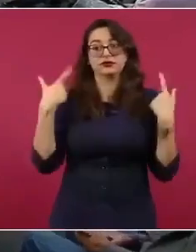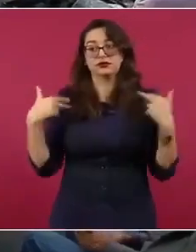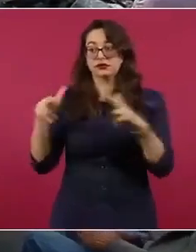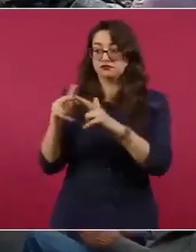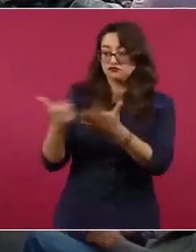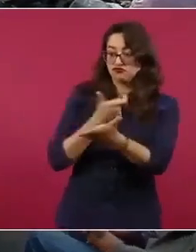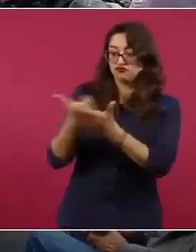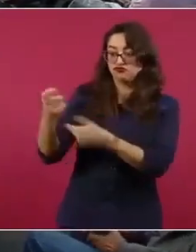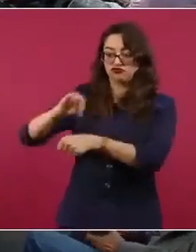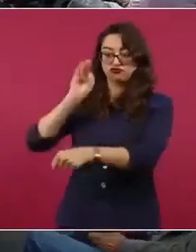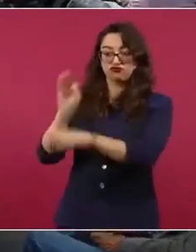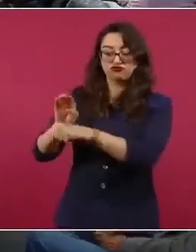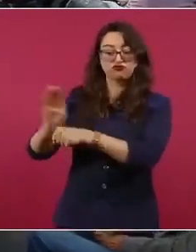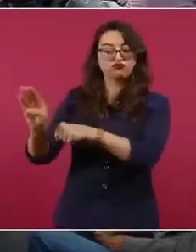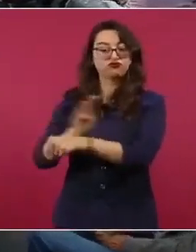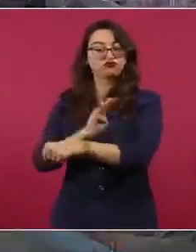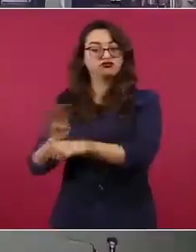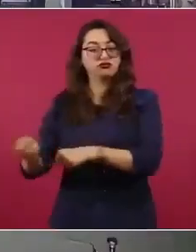beneficio de los maestros.